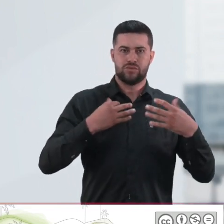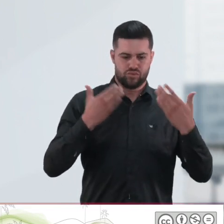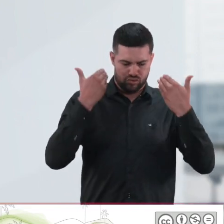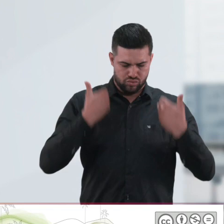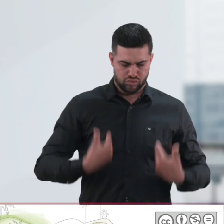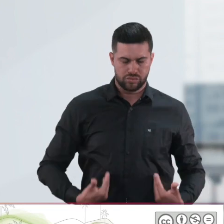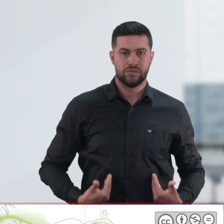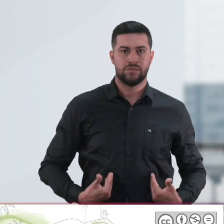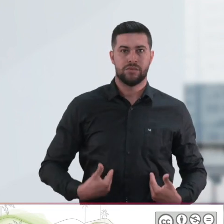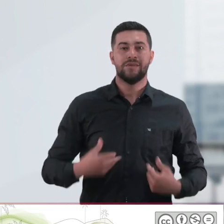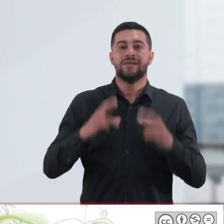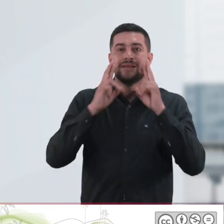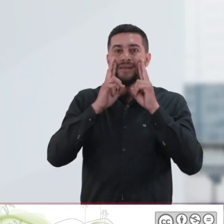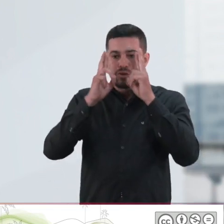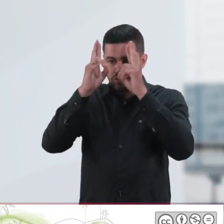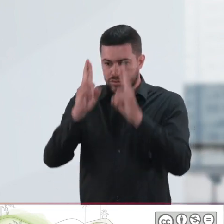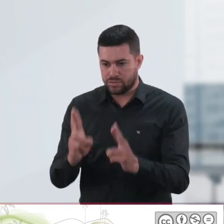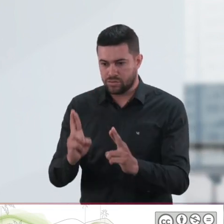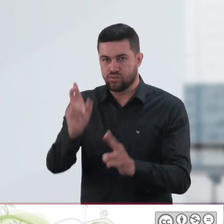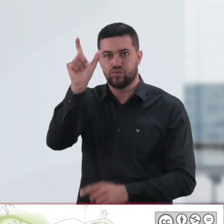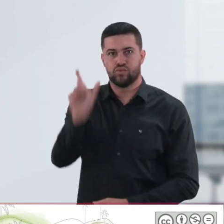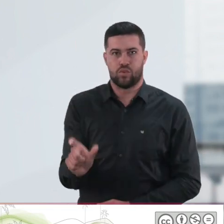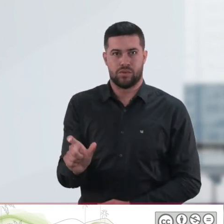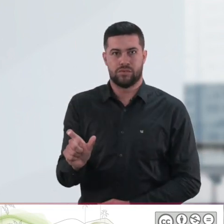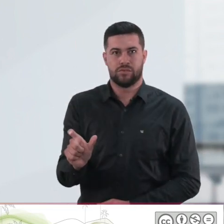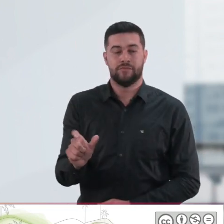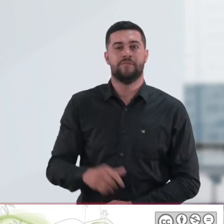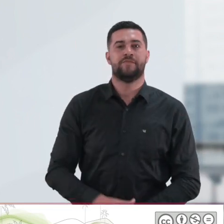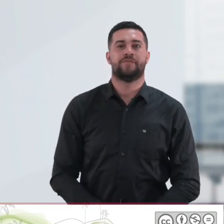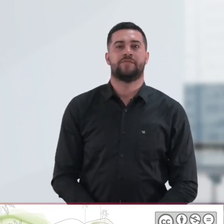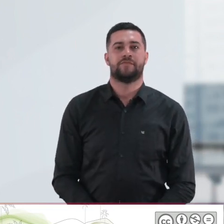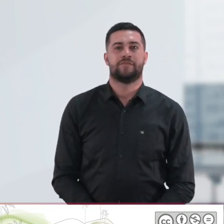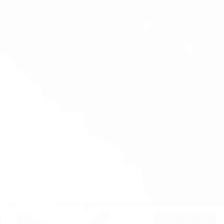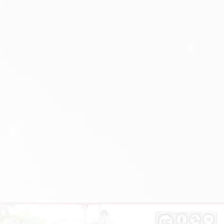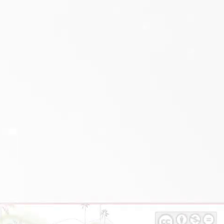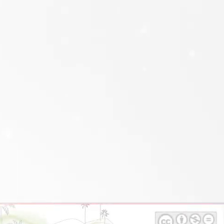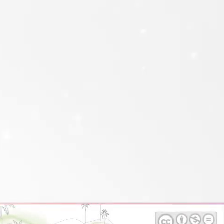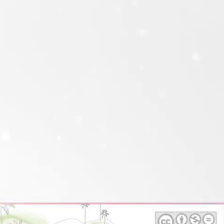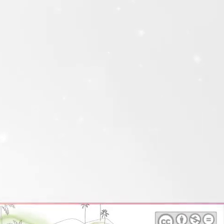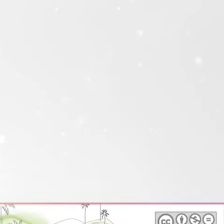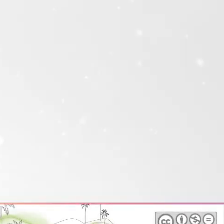dignidad del ser y el reconocimiento del sujeto como tal.